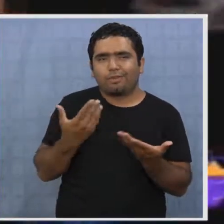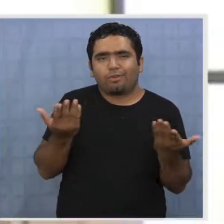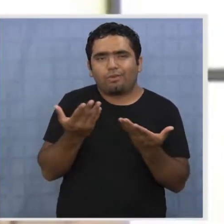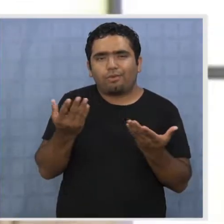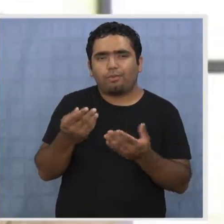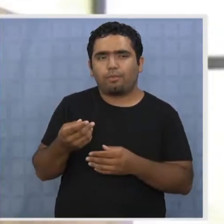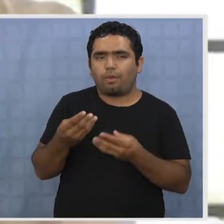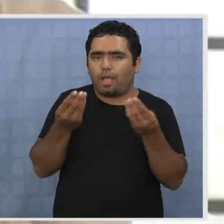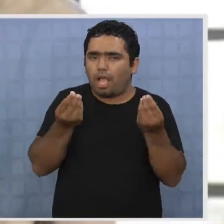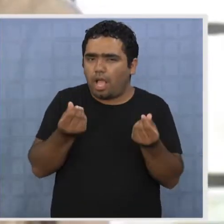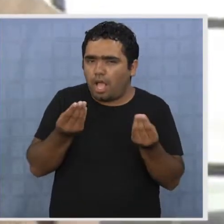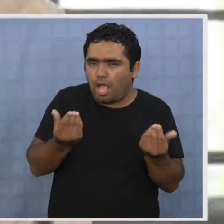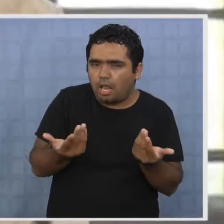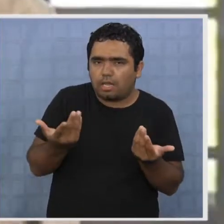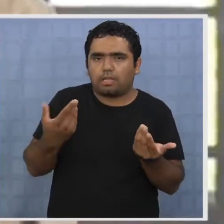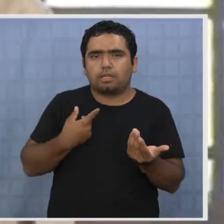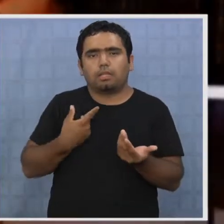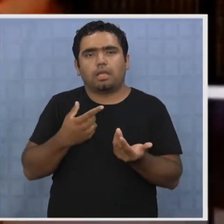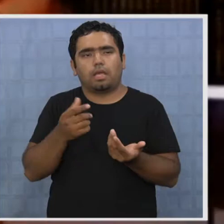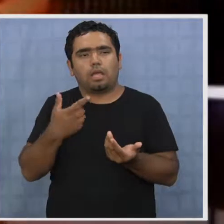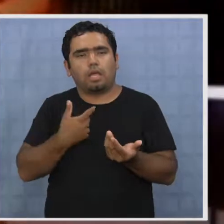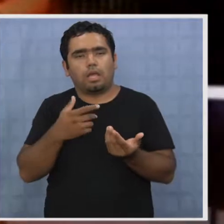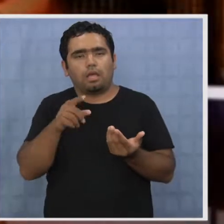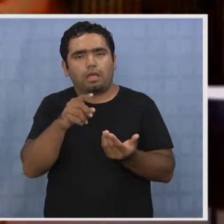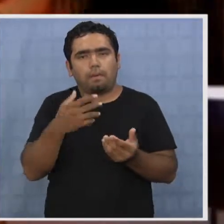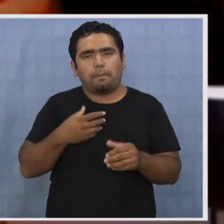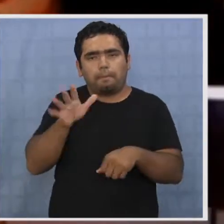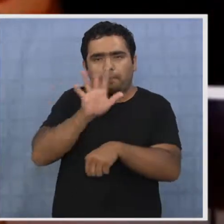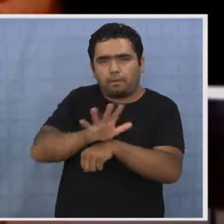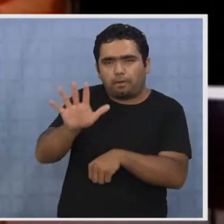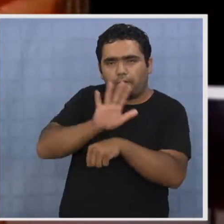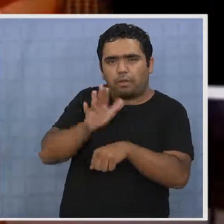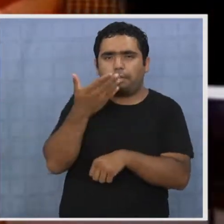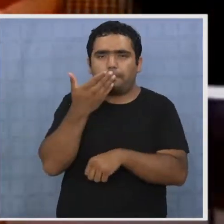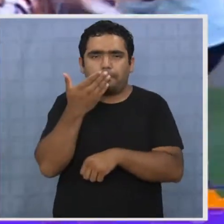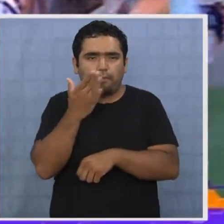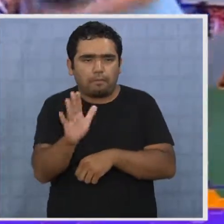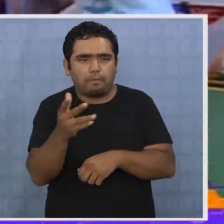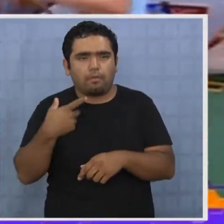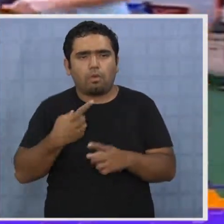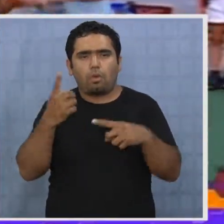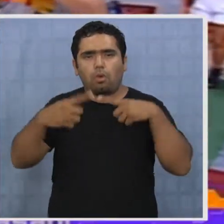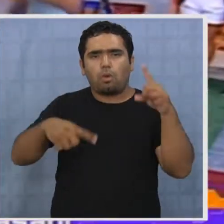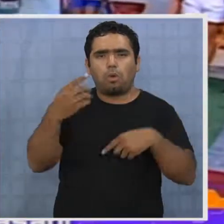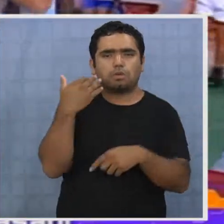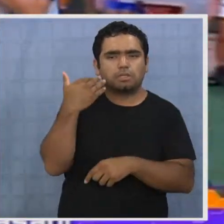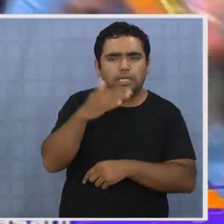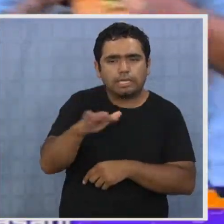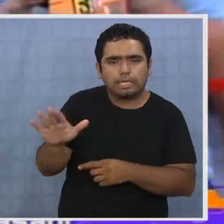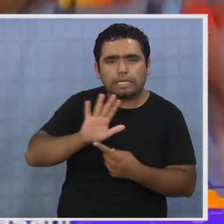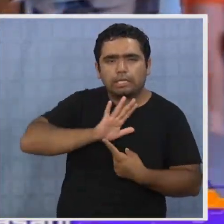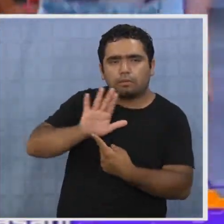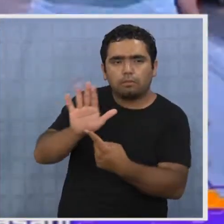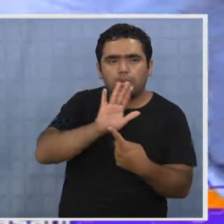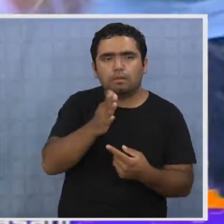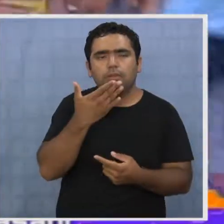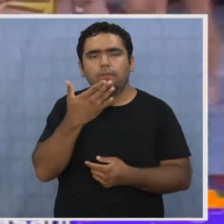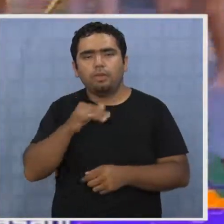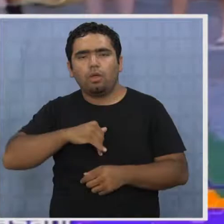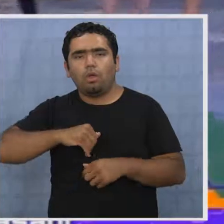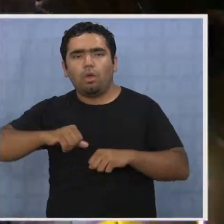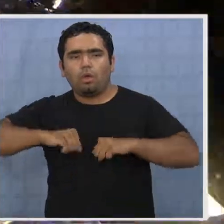parrillas. Reality shows, programas de farándula y producciones dirigidas a niños y jóvenes sin